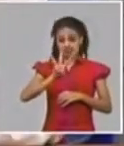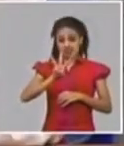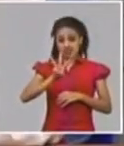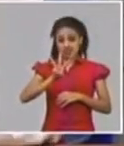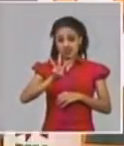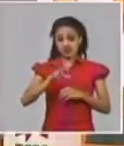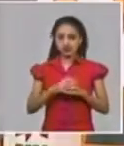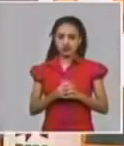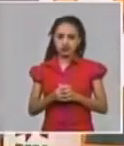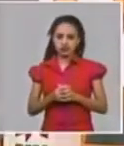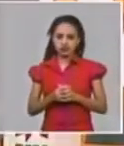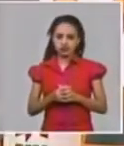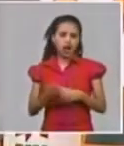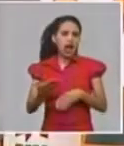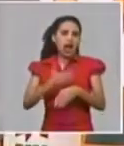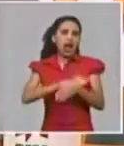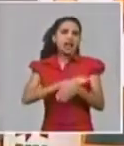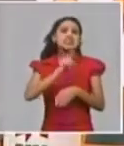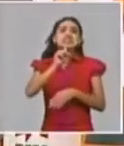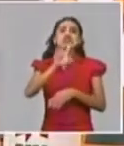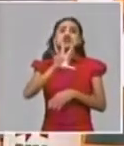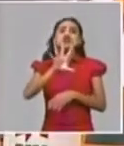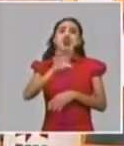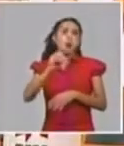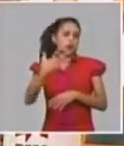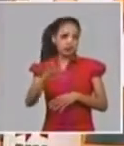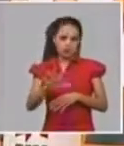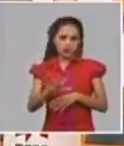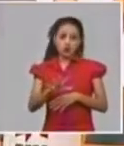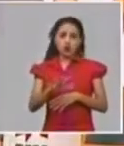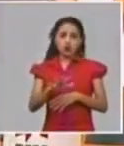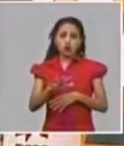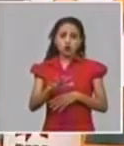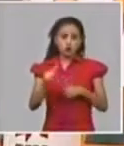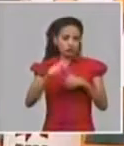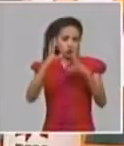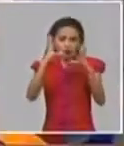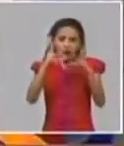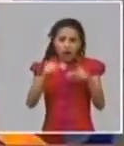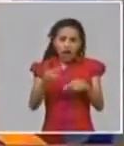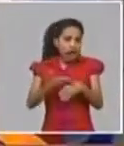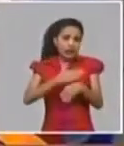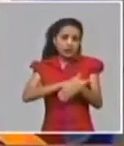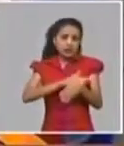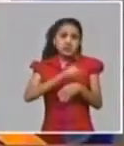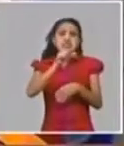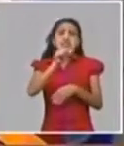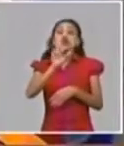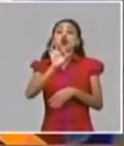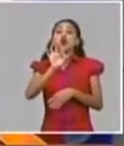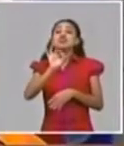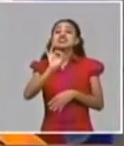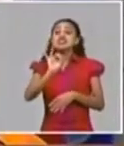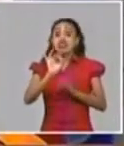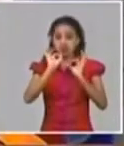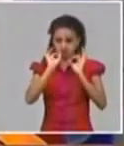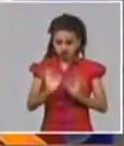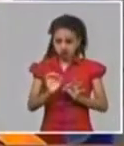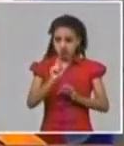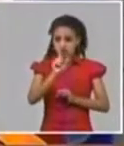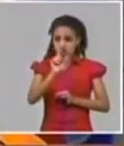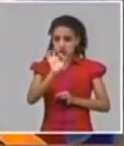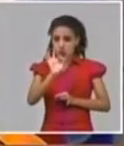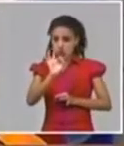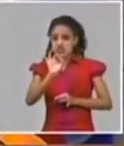la información. Llegó a haber como 150 y pico cuando se sumaban 100 esas. Llegamos a tener 187 y de esos